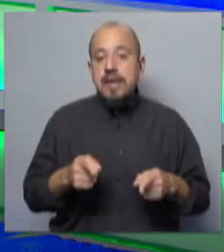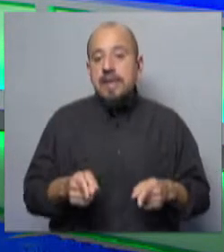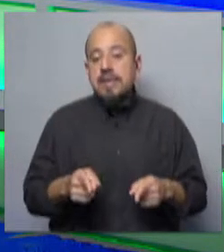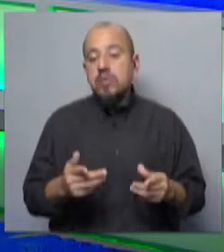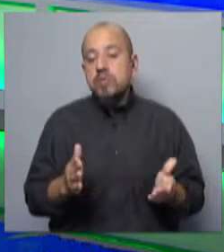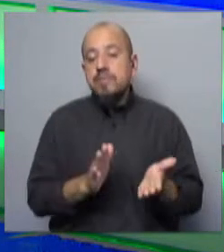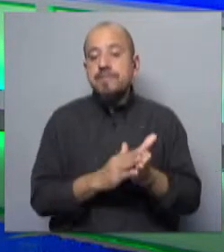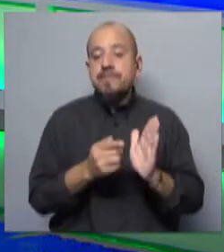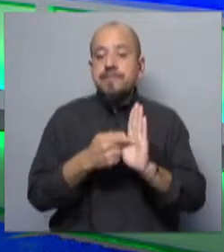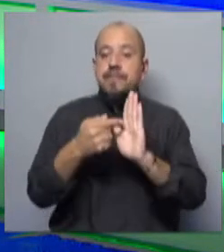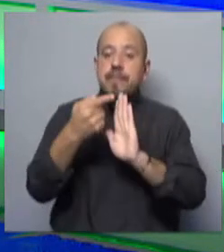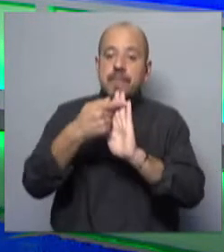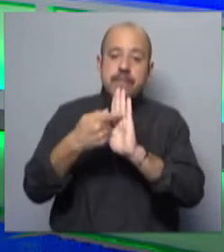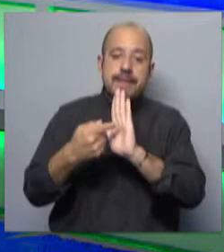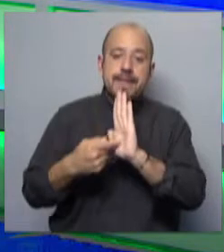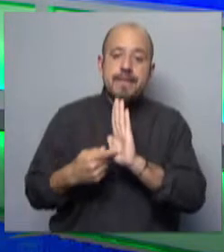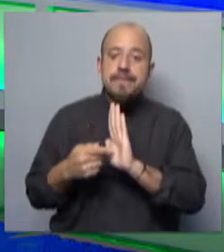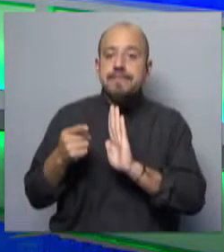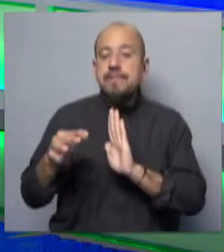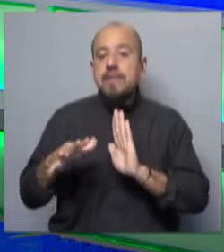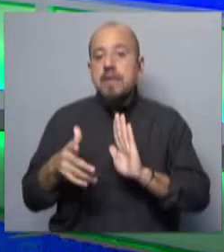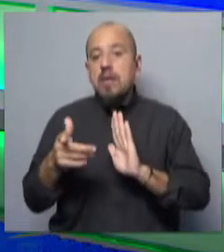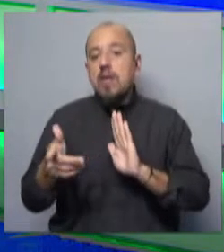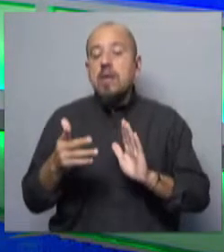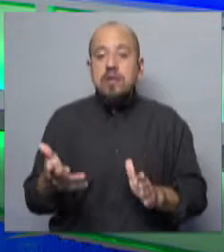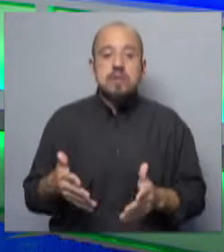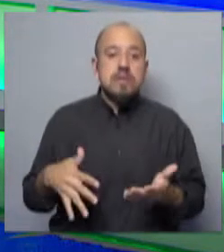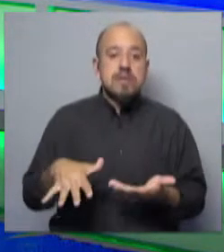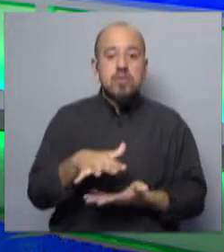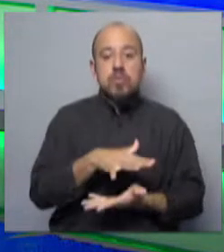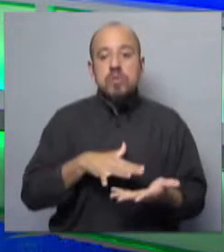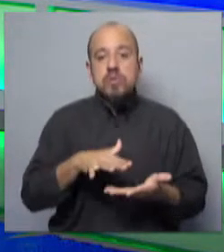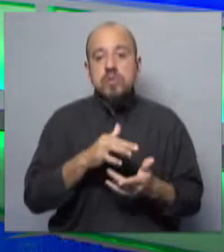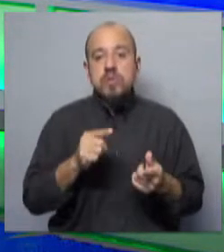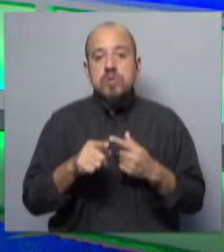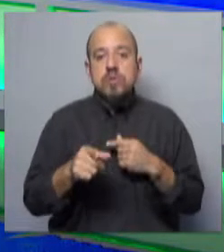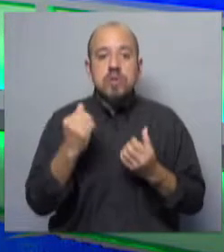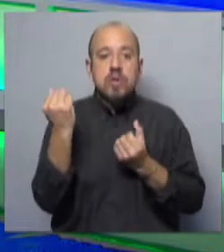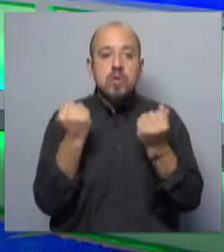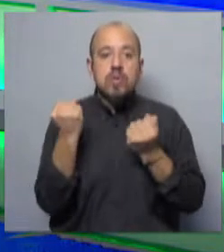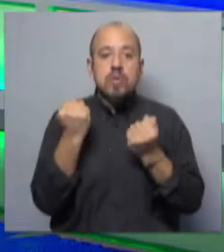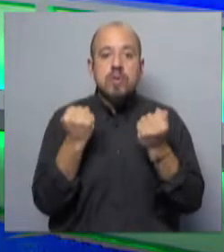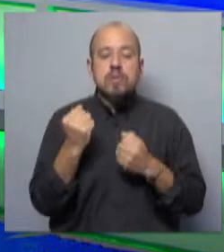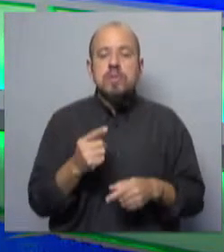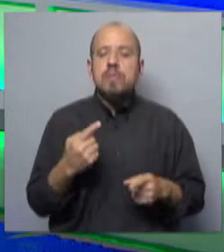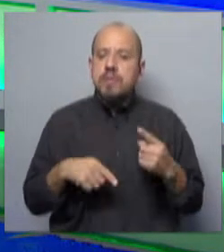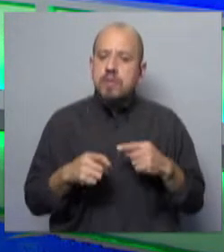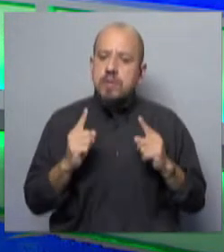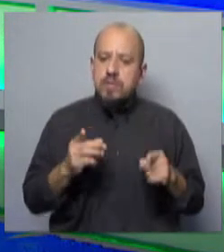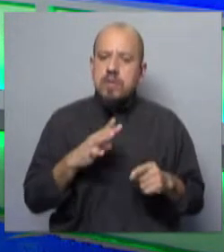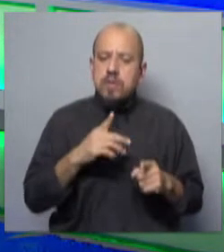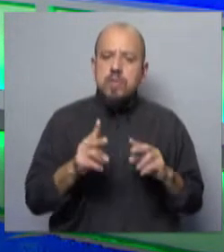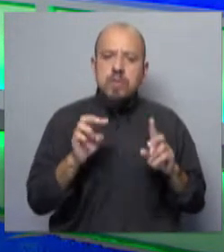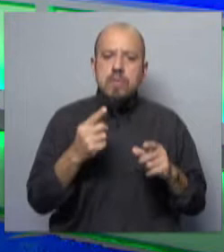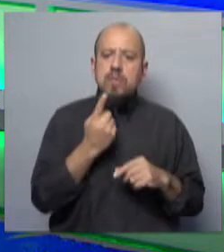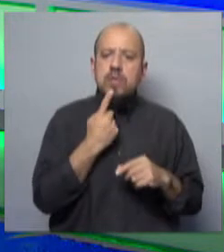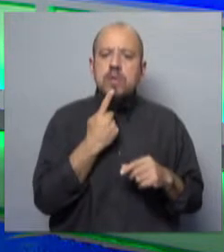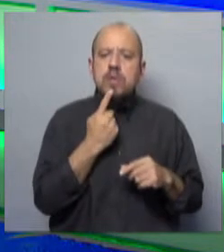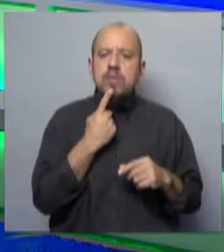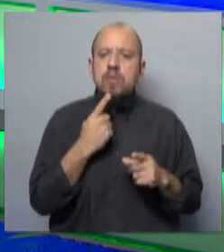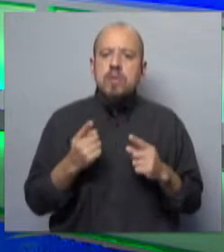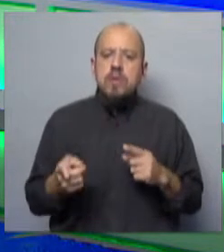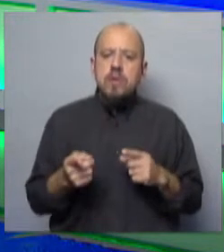estas demandas tienen que ver claramente con lo que es la coyuntura del punto de vista netamente económico, pero también hay una cuestión política de dar